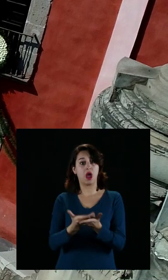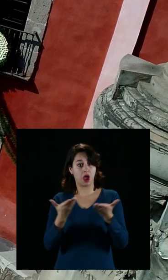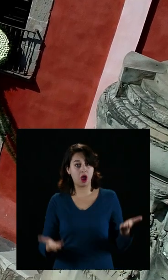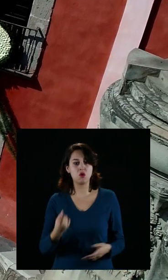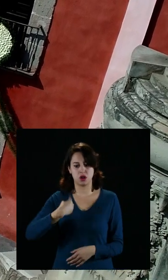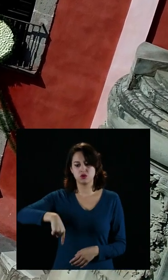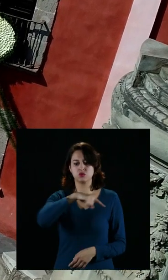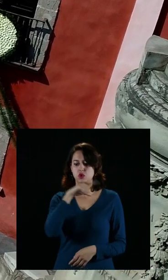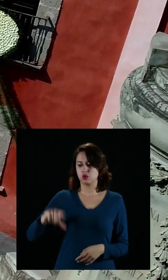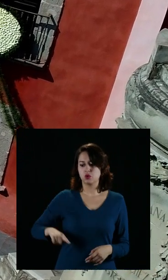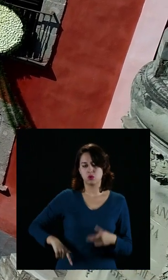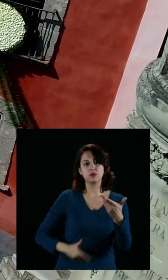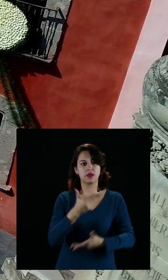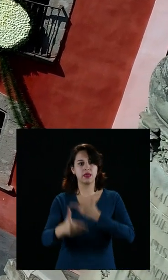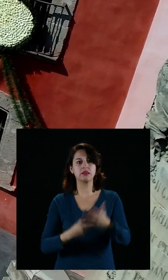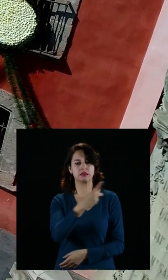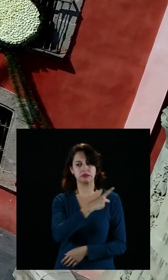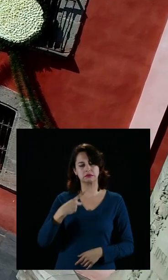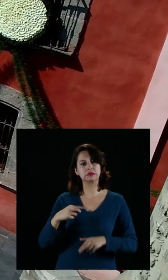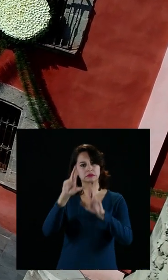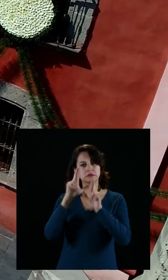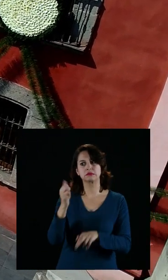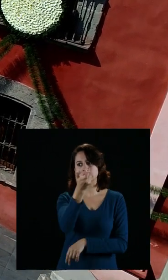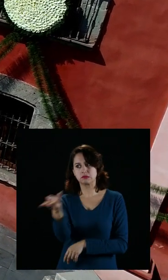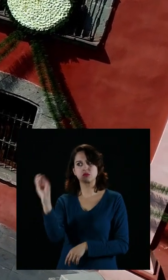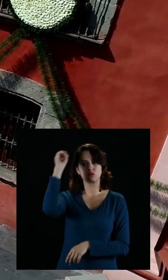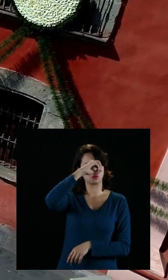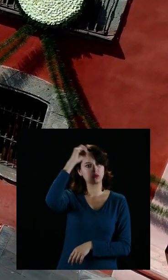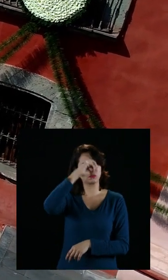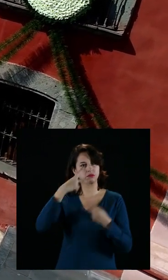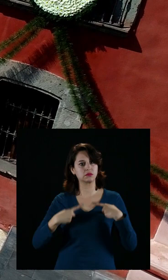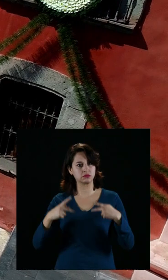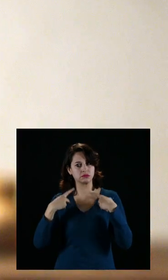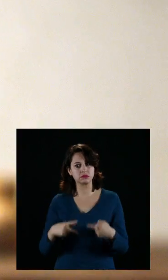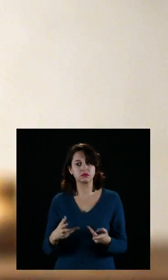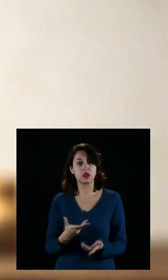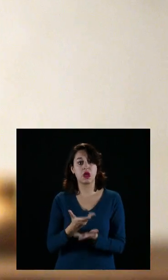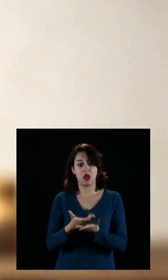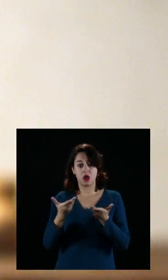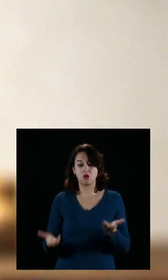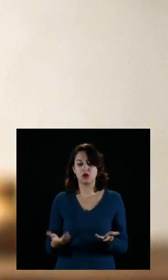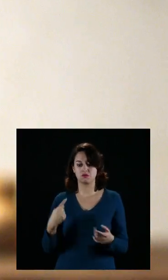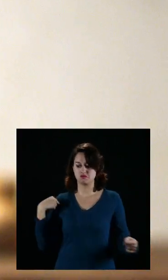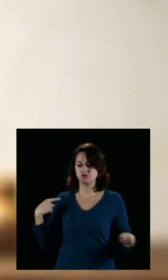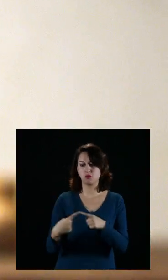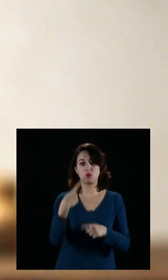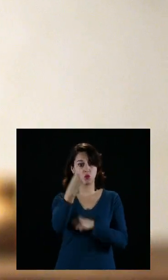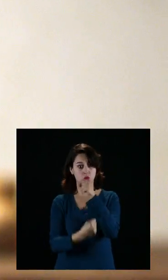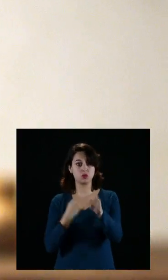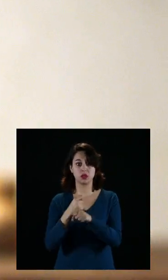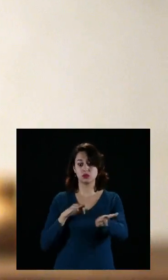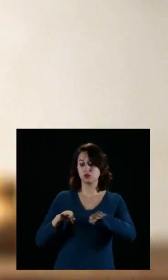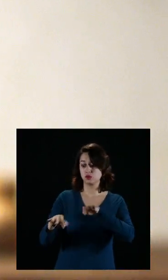públicos deben temer lo que dicen y opinan los ciudadanos. Por eso presento estos